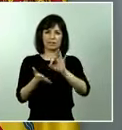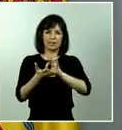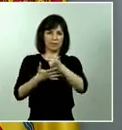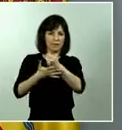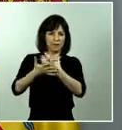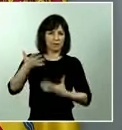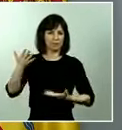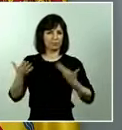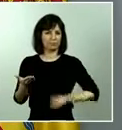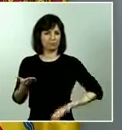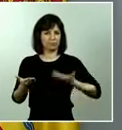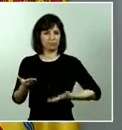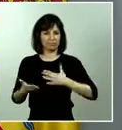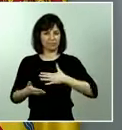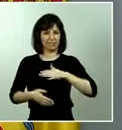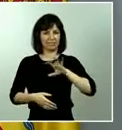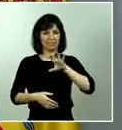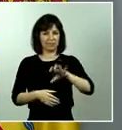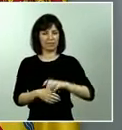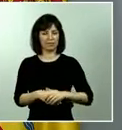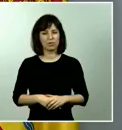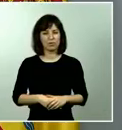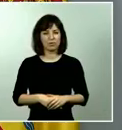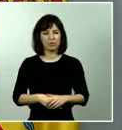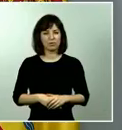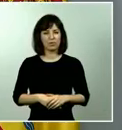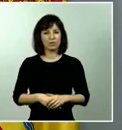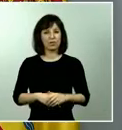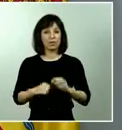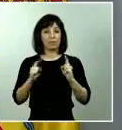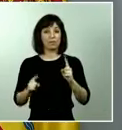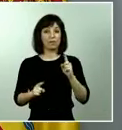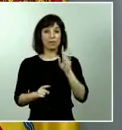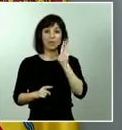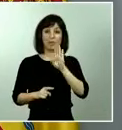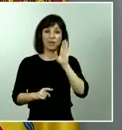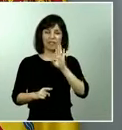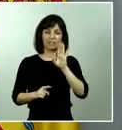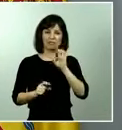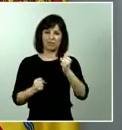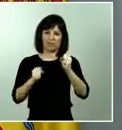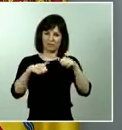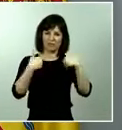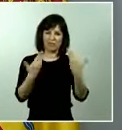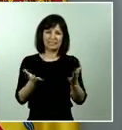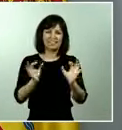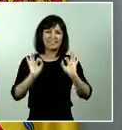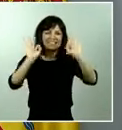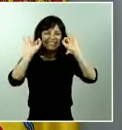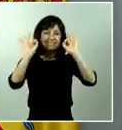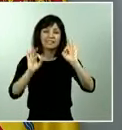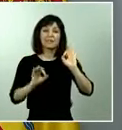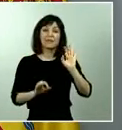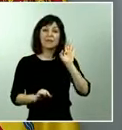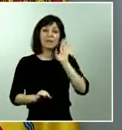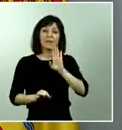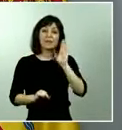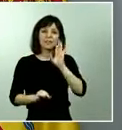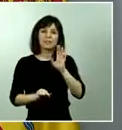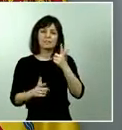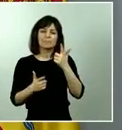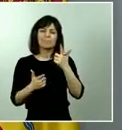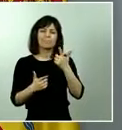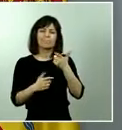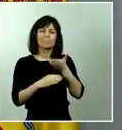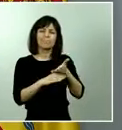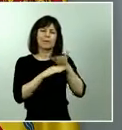Estado. Han reforzado la prevención de los delitos y, en concreto, de aquellos que se han podido ver más afectados por la